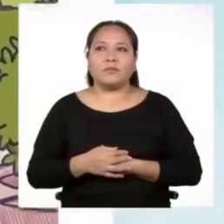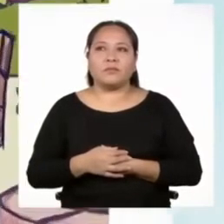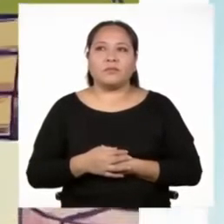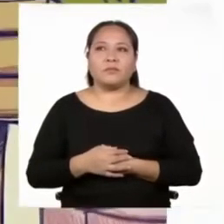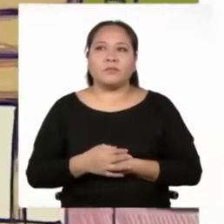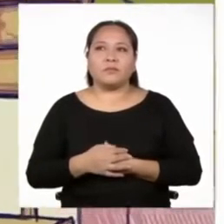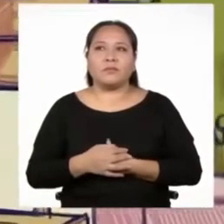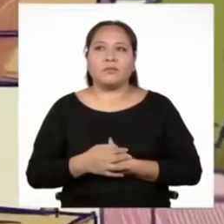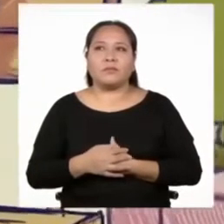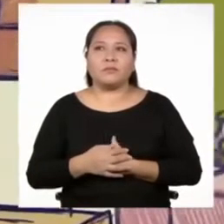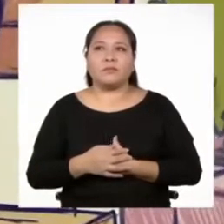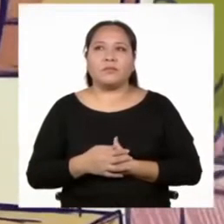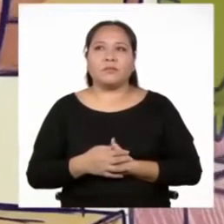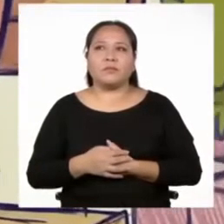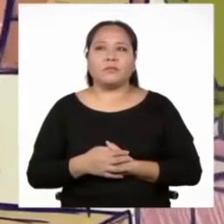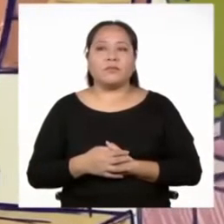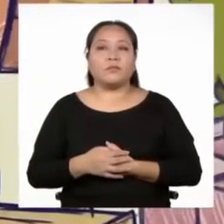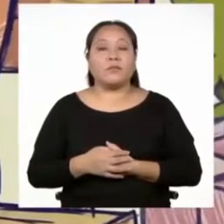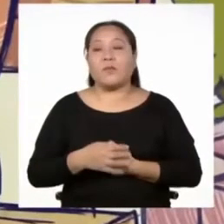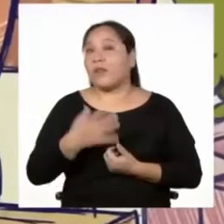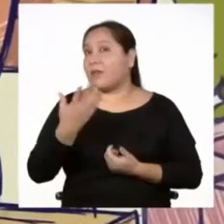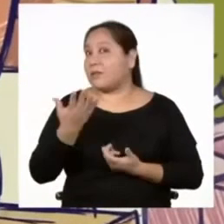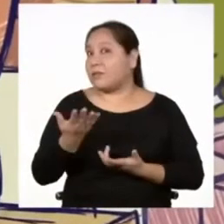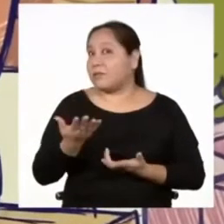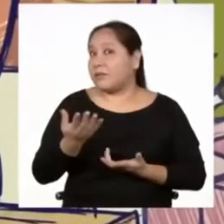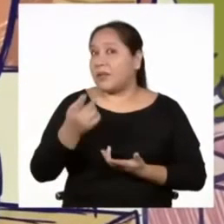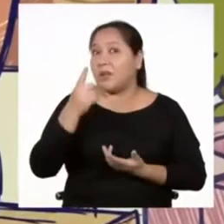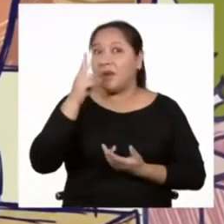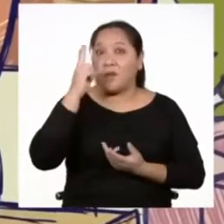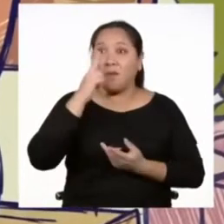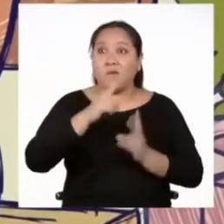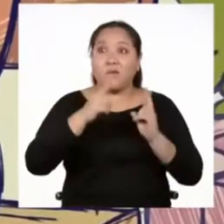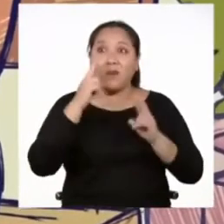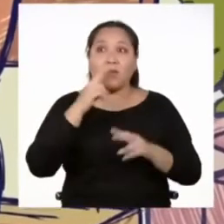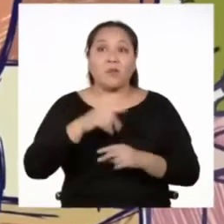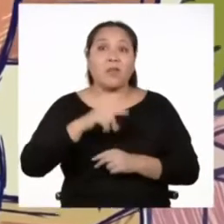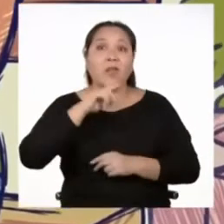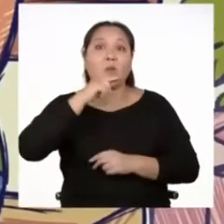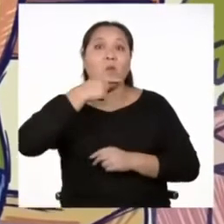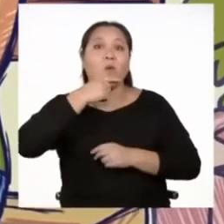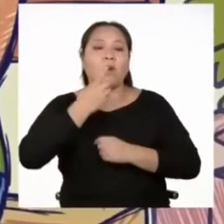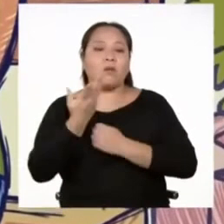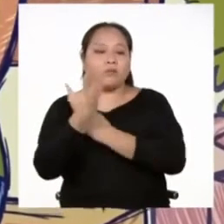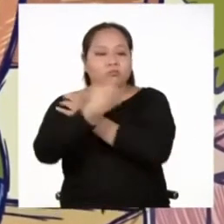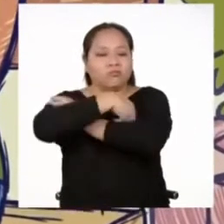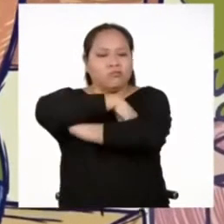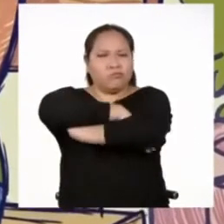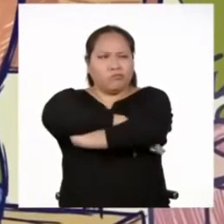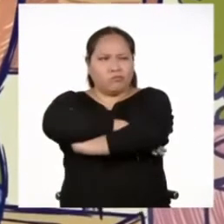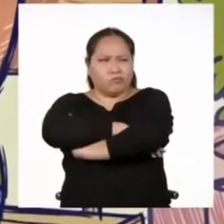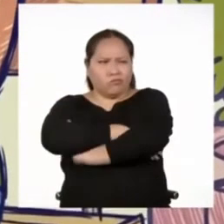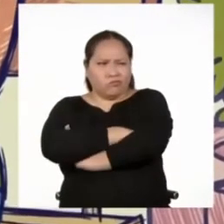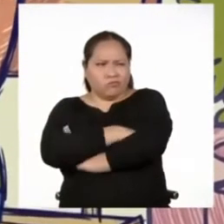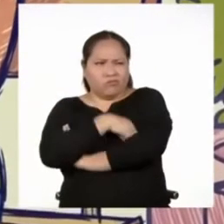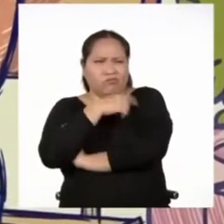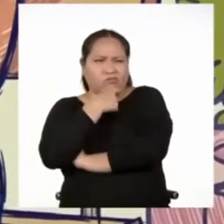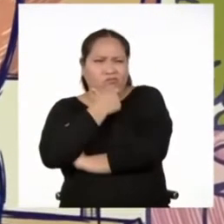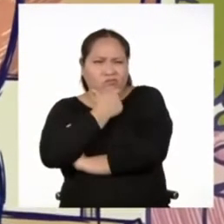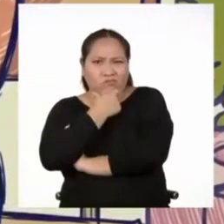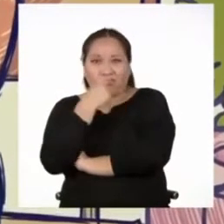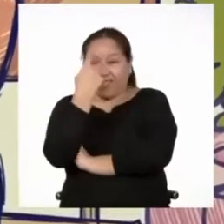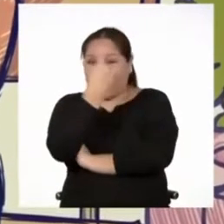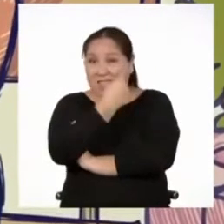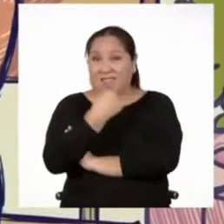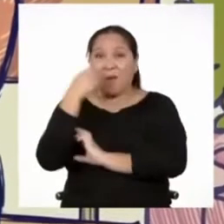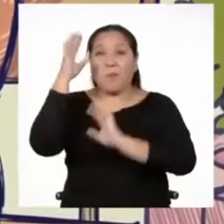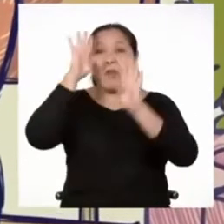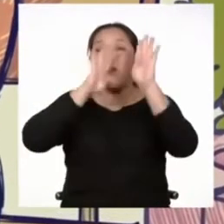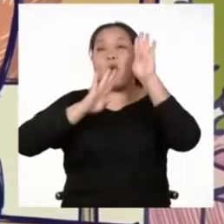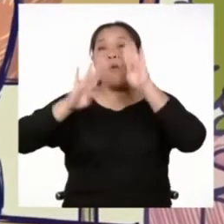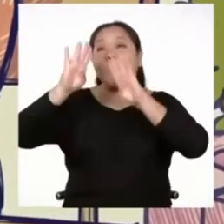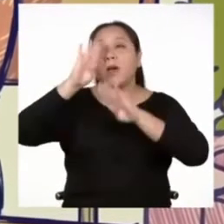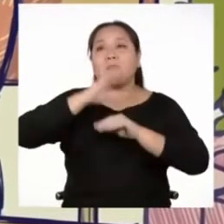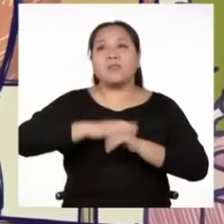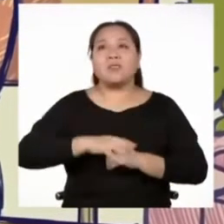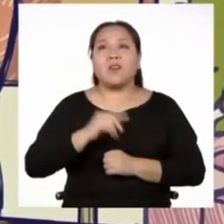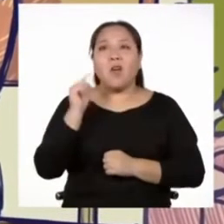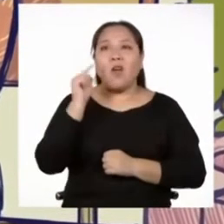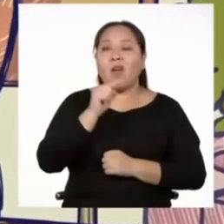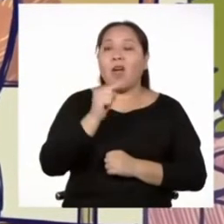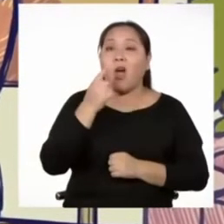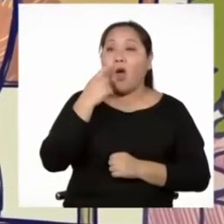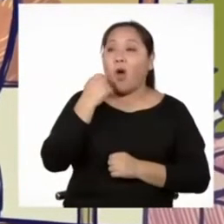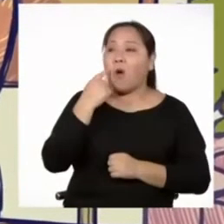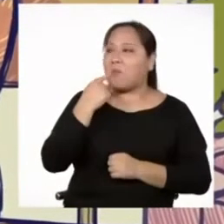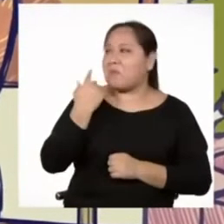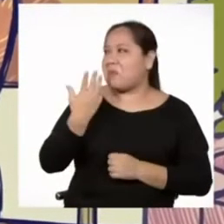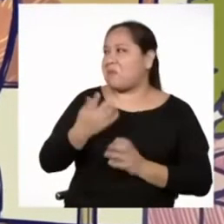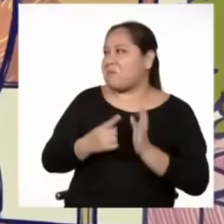Muy bien. Podemos notar que ella tiene los brazos cruzados y luce una expresión de preocupación en el rostro, mientras que él